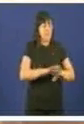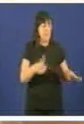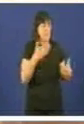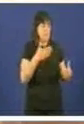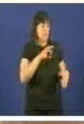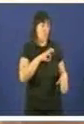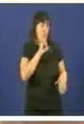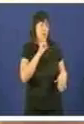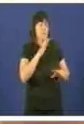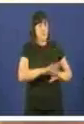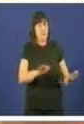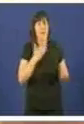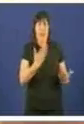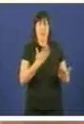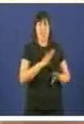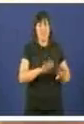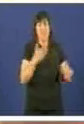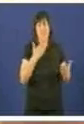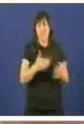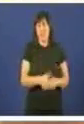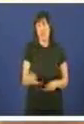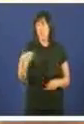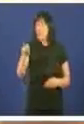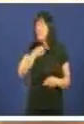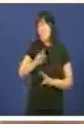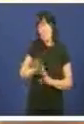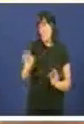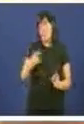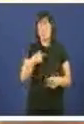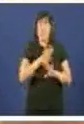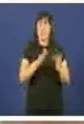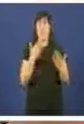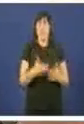vixente porque o consorcio foi unha boa idea ainda que a vostedes non xes guste. Mais nada, moitas gracias.